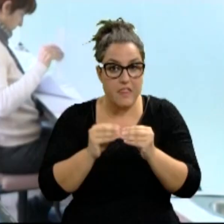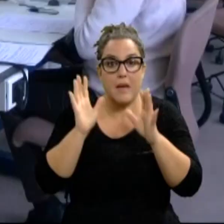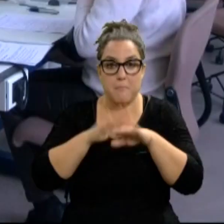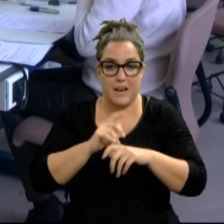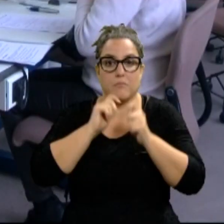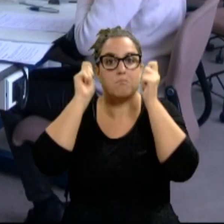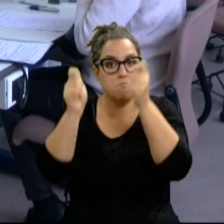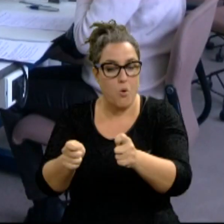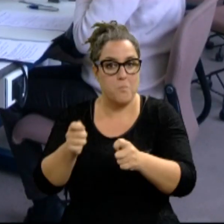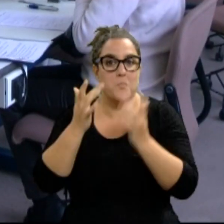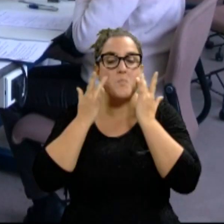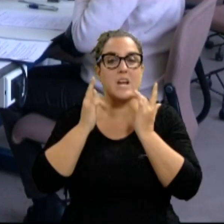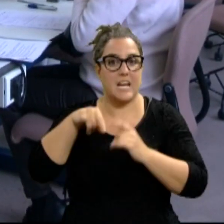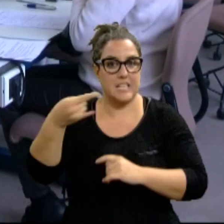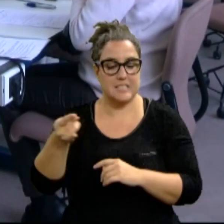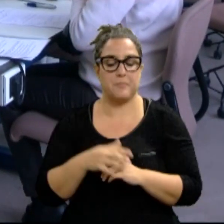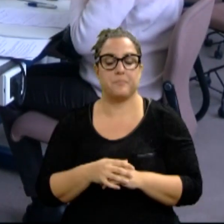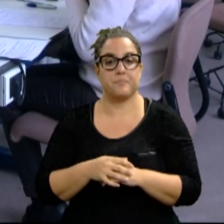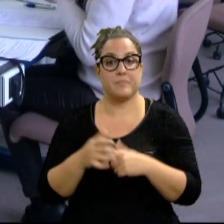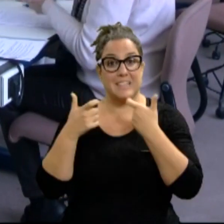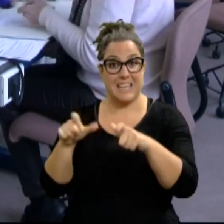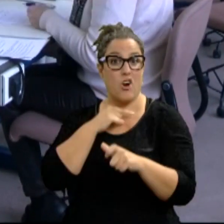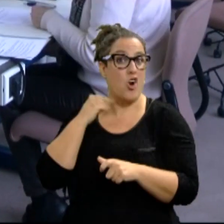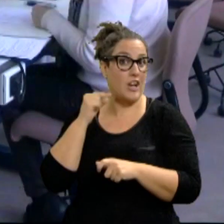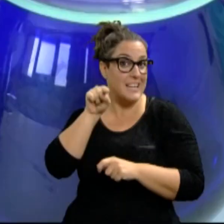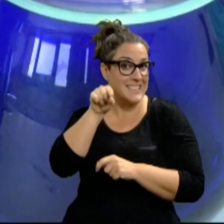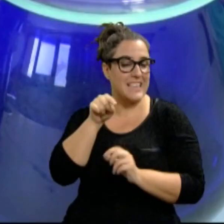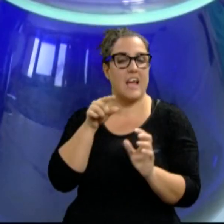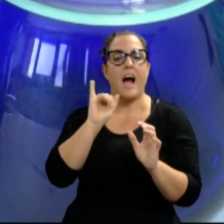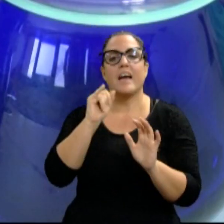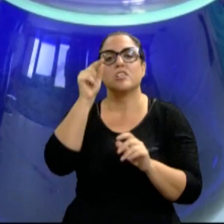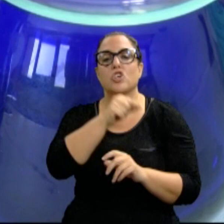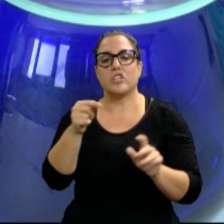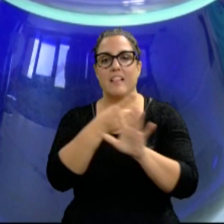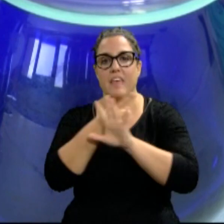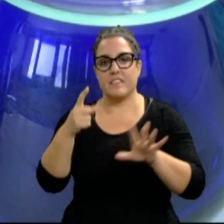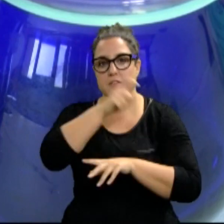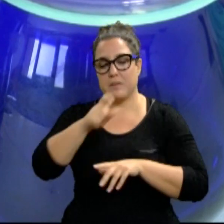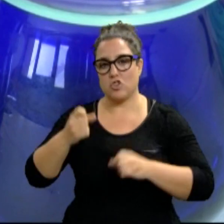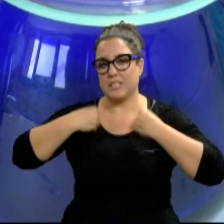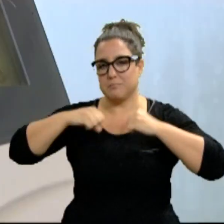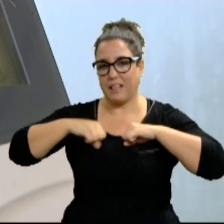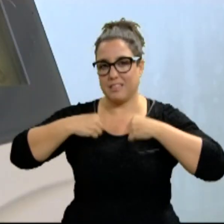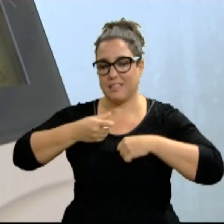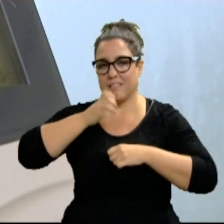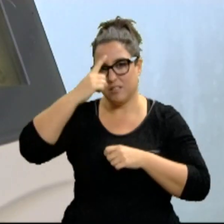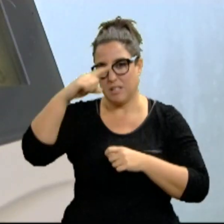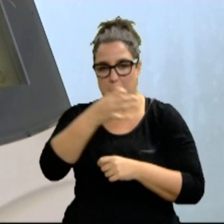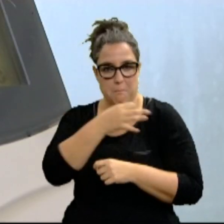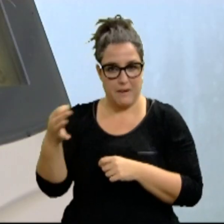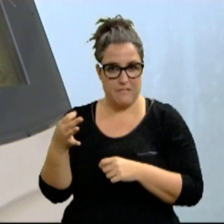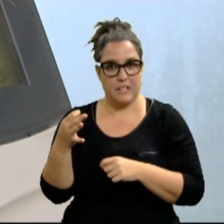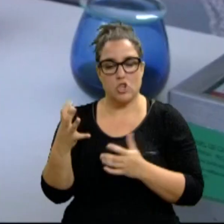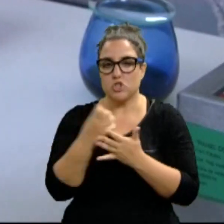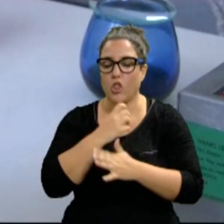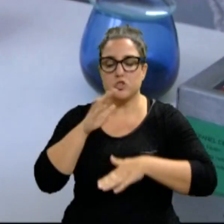extra. En la estación de viticultura y enología que hay en Olite hay 16 catadores entrenados para ello. Todos tienen que seguir exactamente los